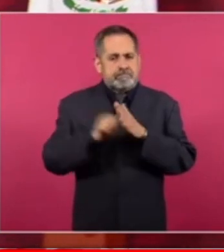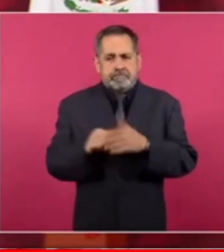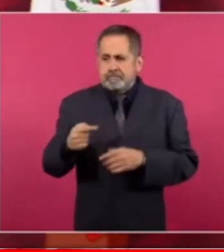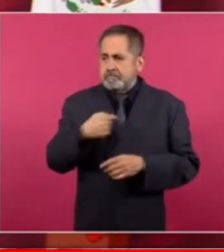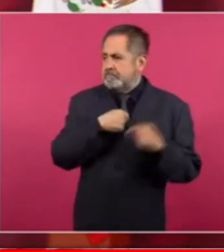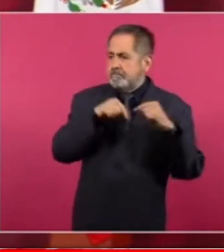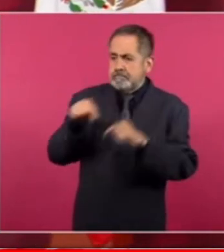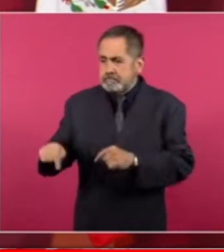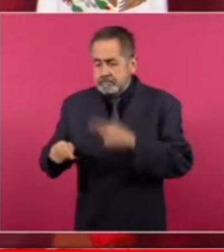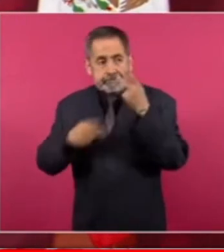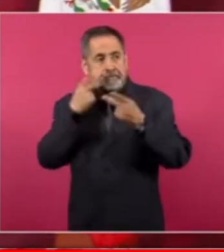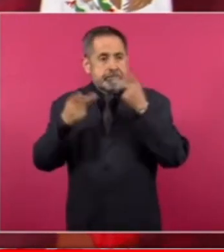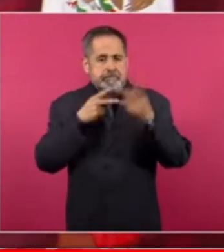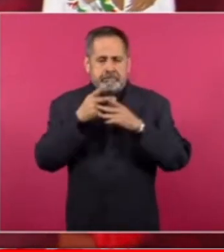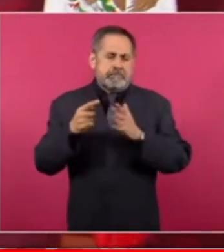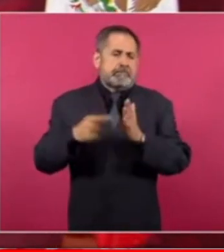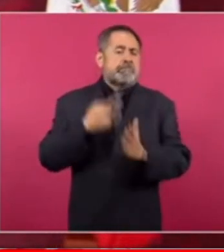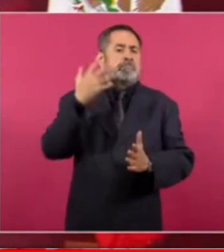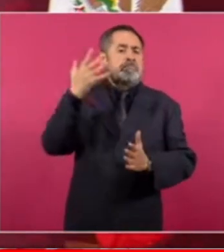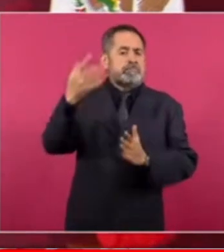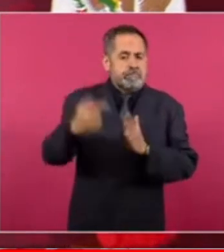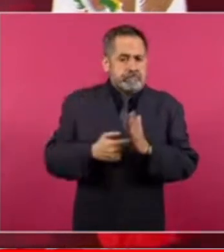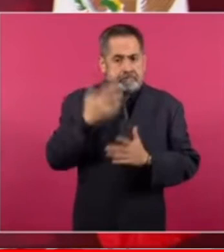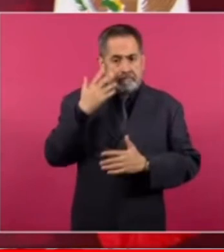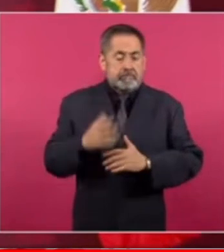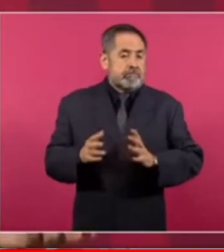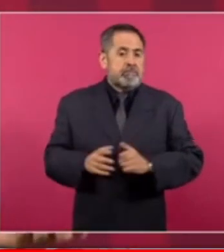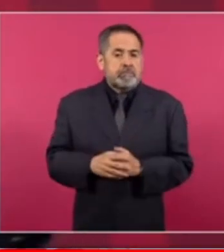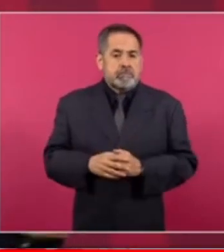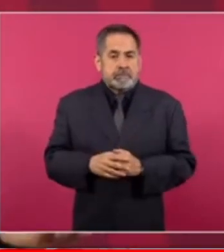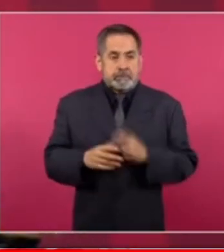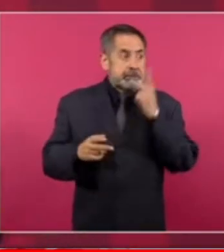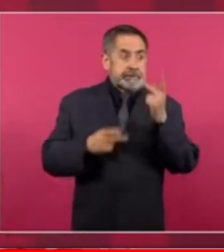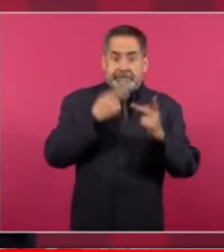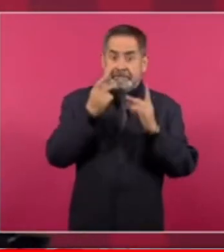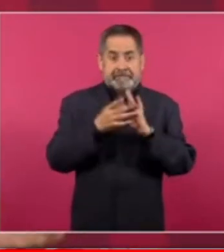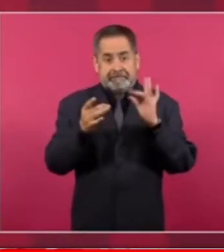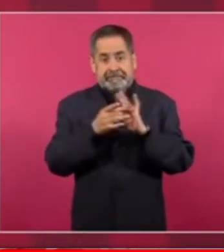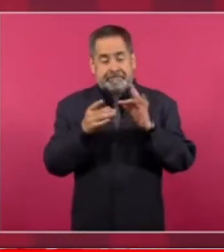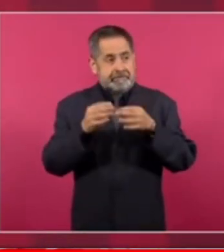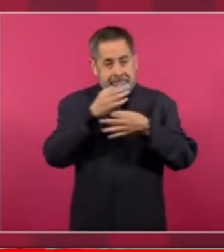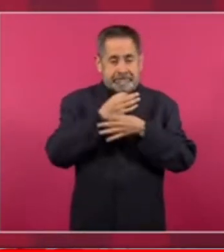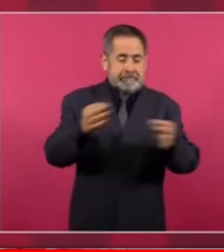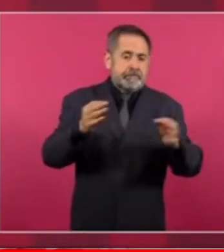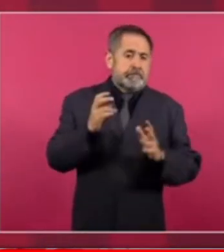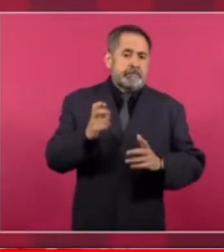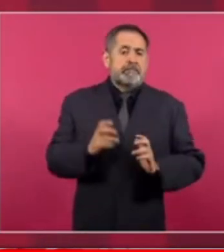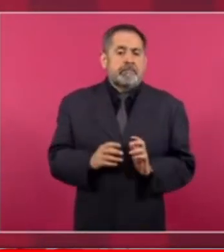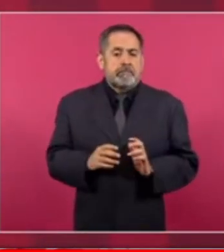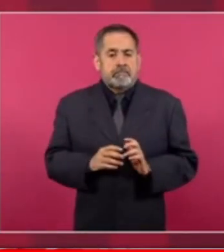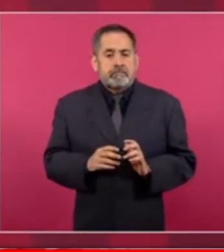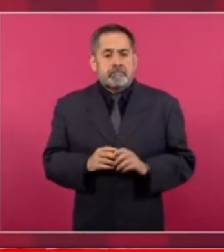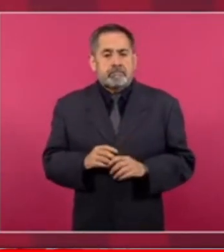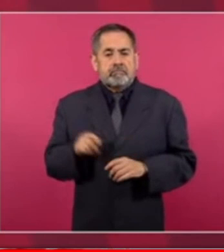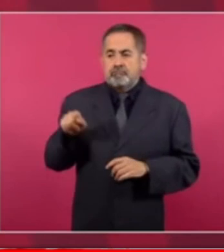determinado tiempo y fuerte para que no fuesen a decir que estaba a